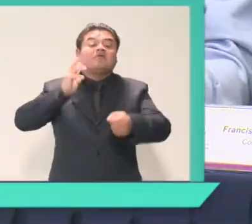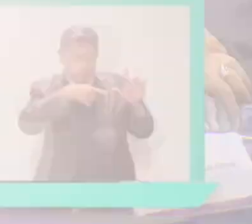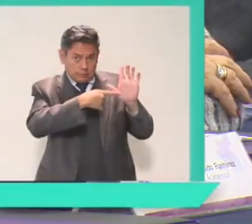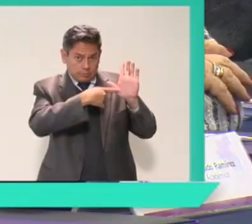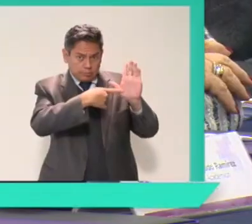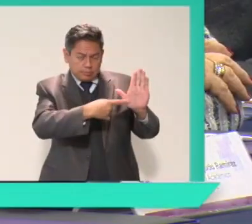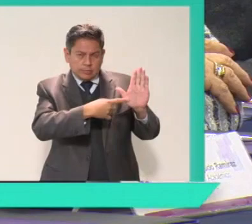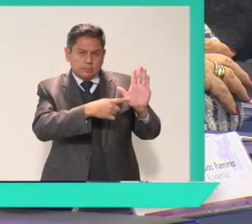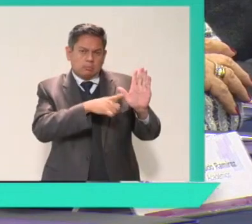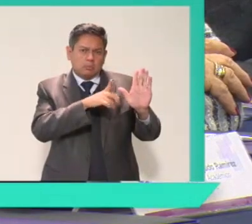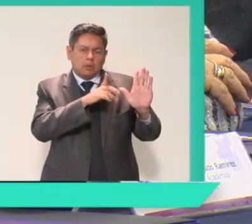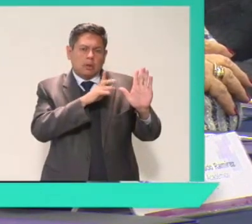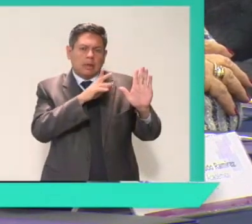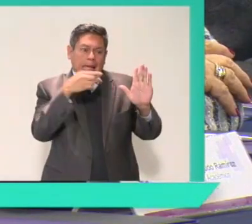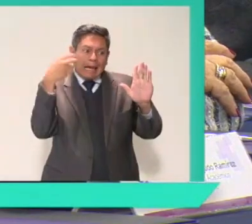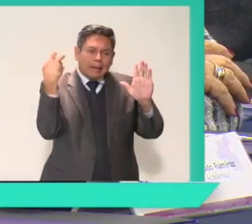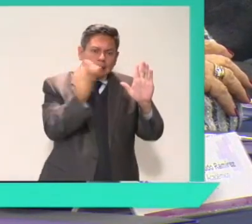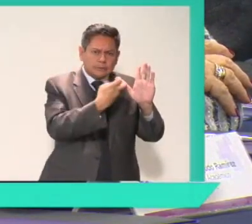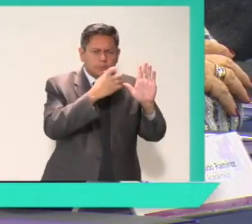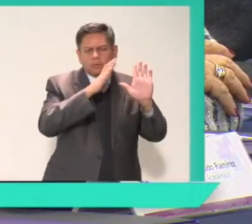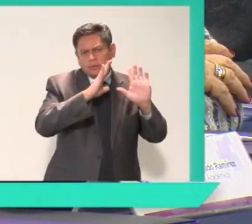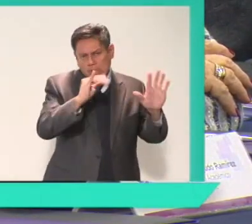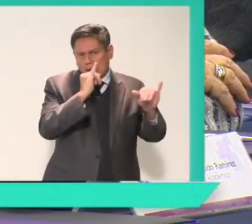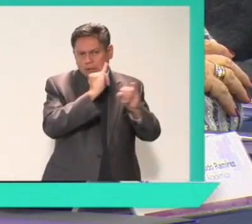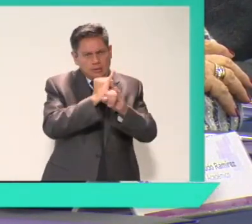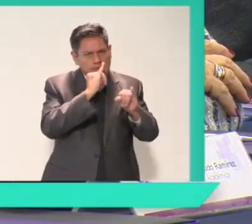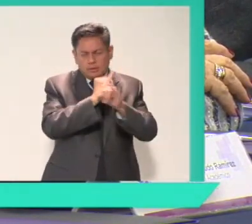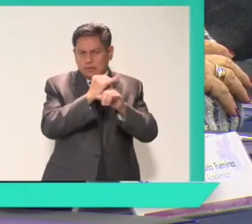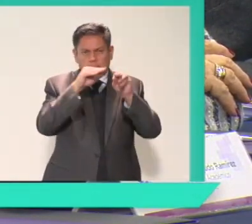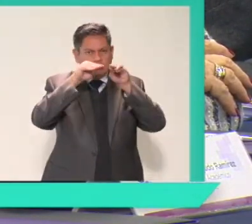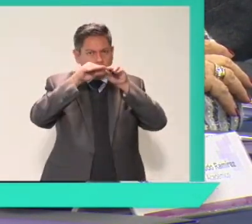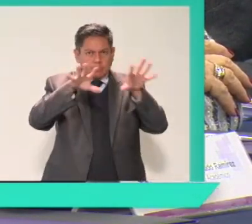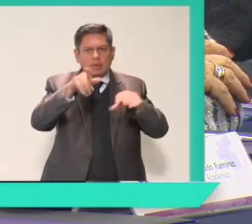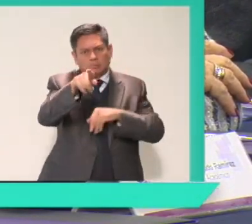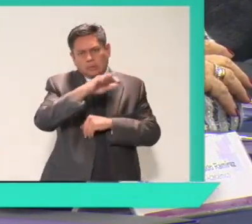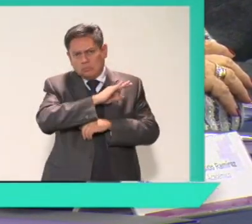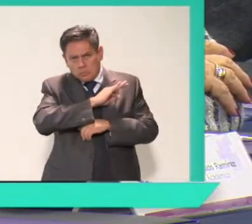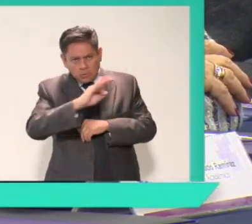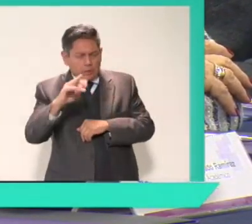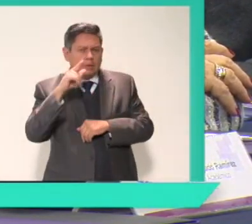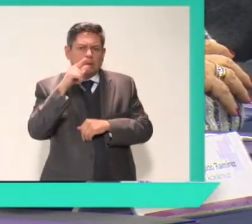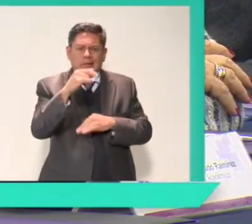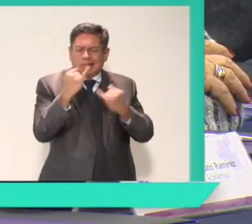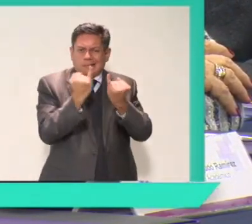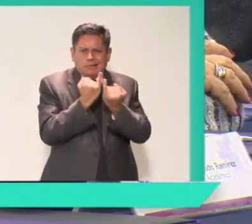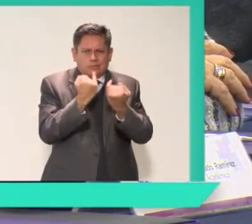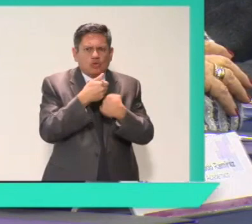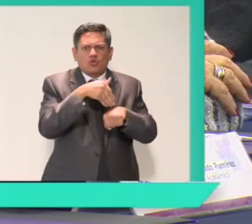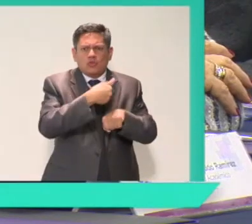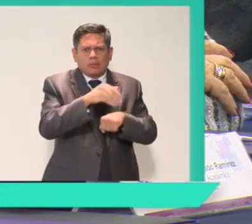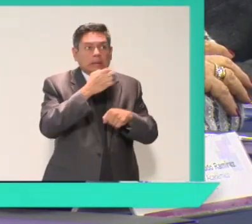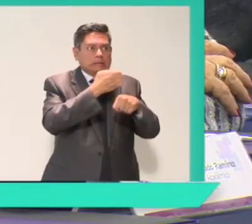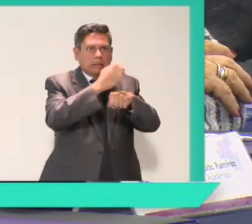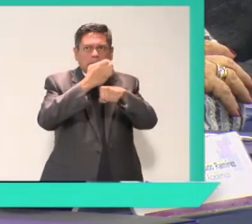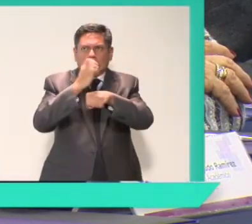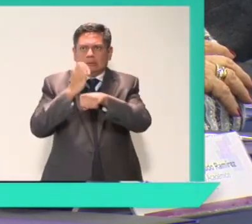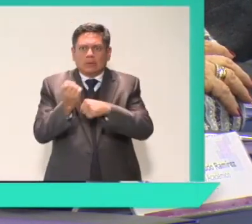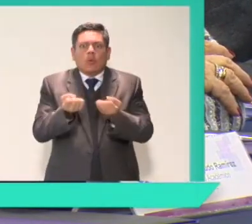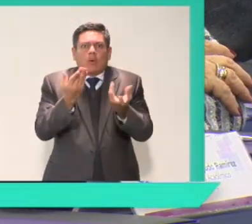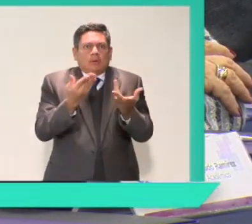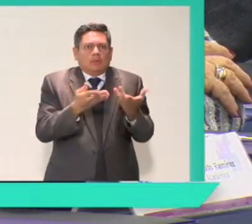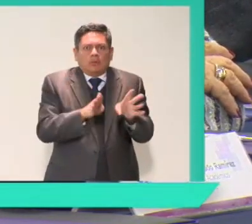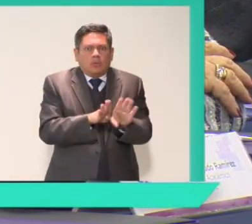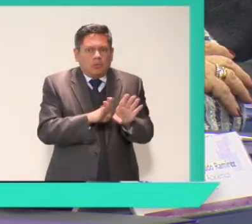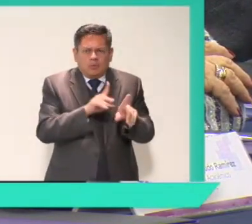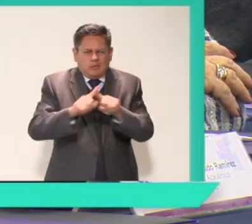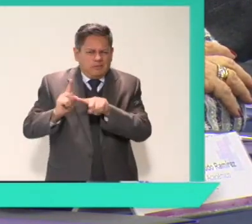participación. A su vez, el secretario académico del Centro de Investigación y Docencia Económicas, Guillermo Cejudo, encargado de presentar los resultados, expuso que